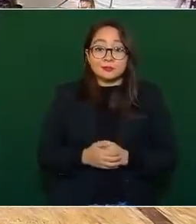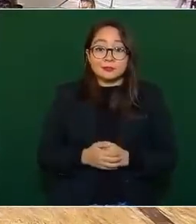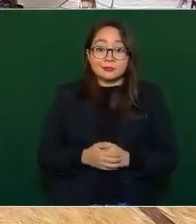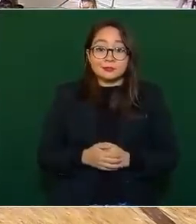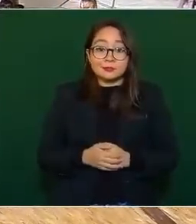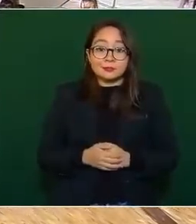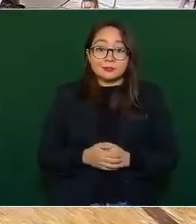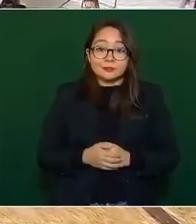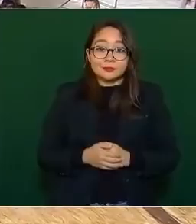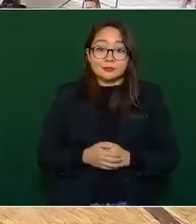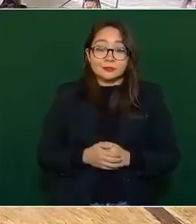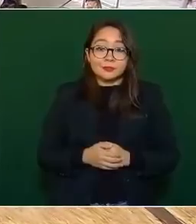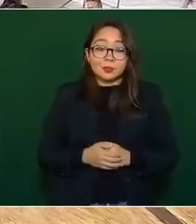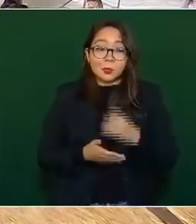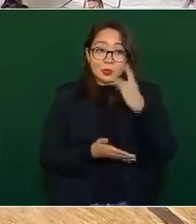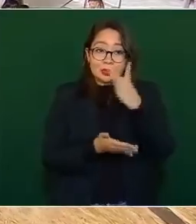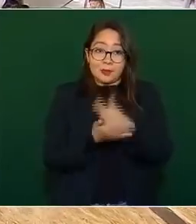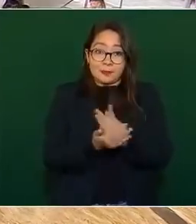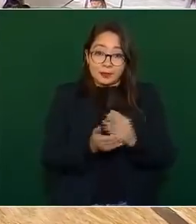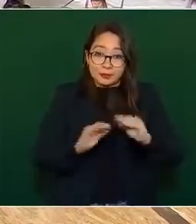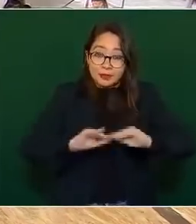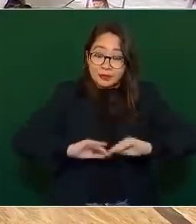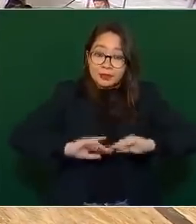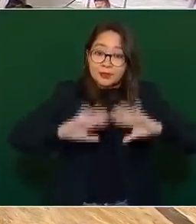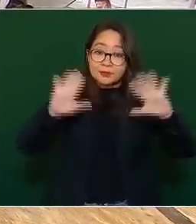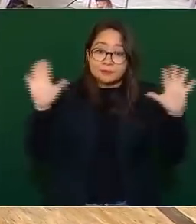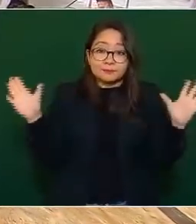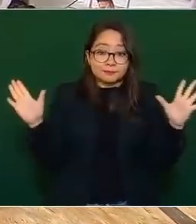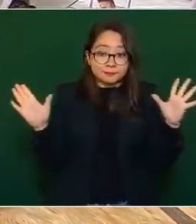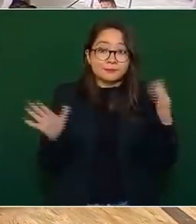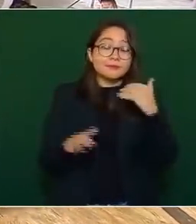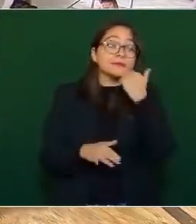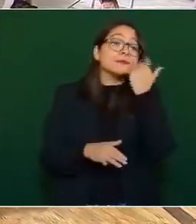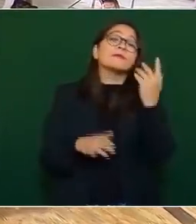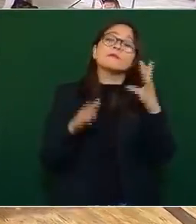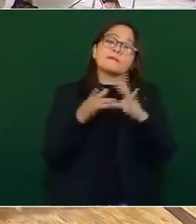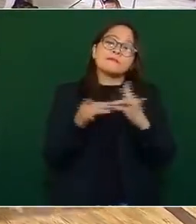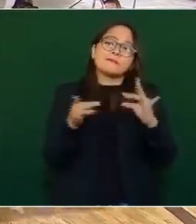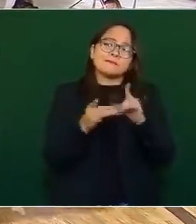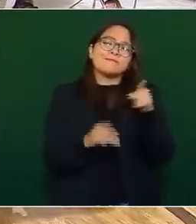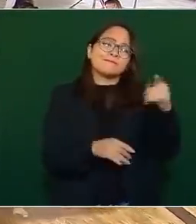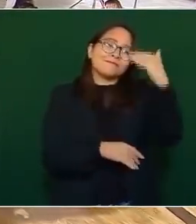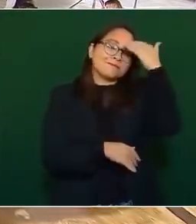nada más que le quede muy claro, lo sabe,